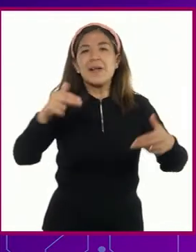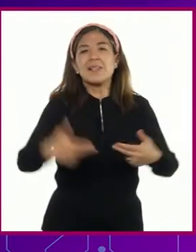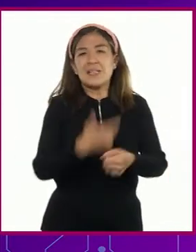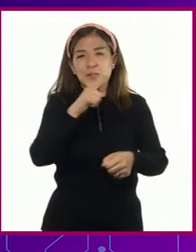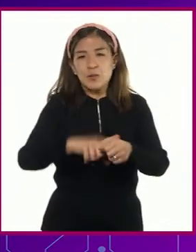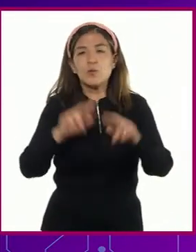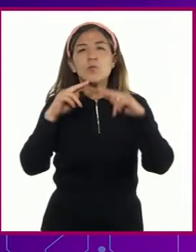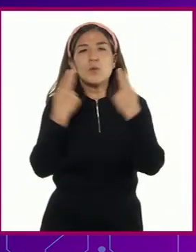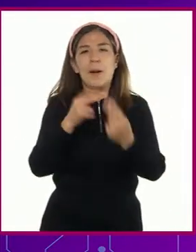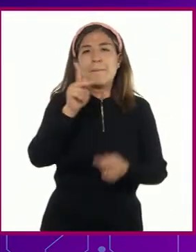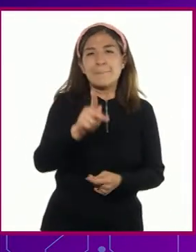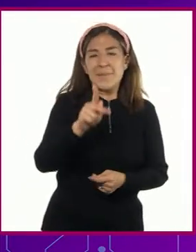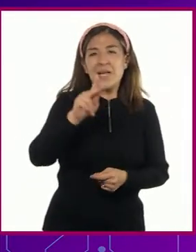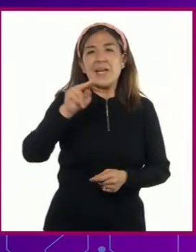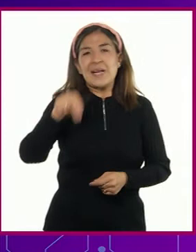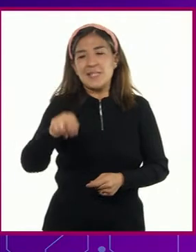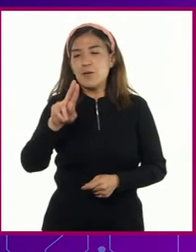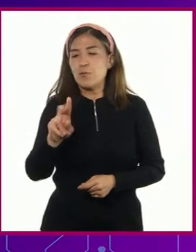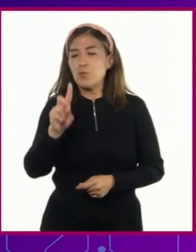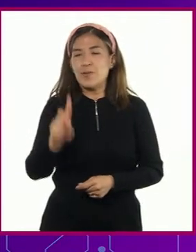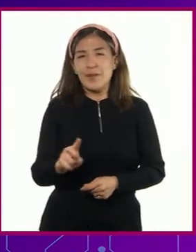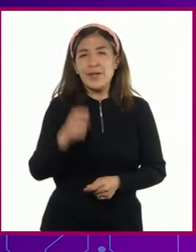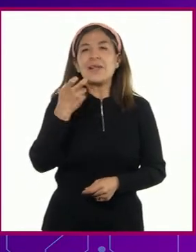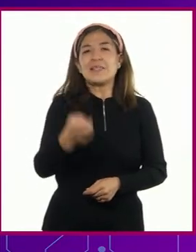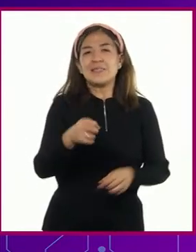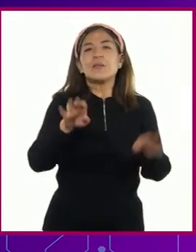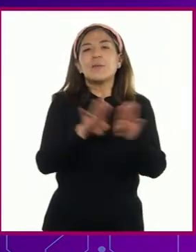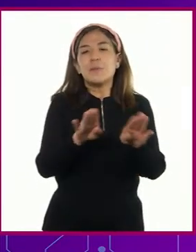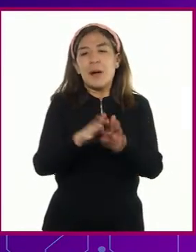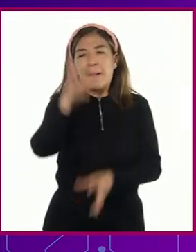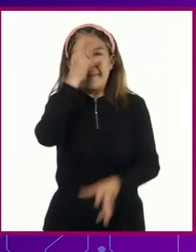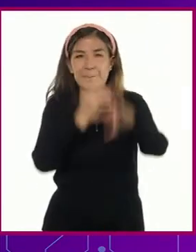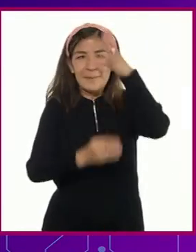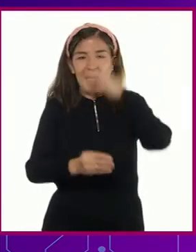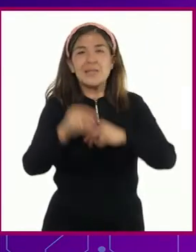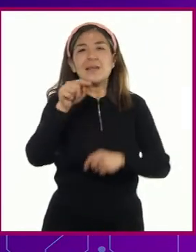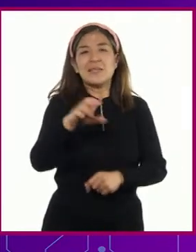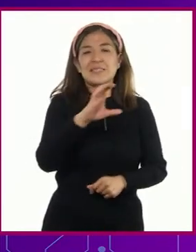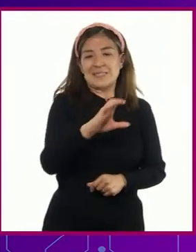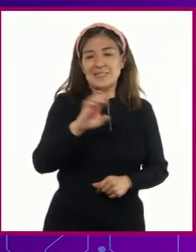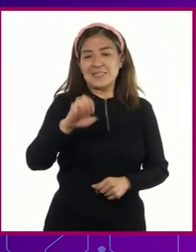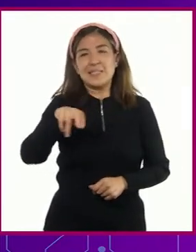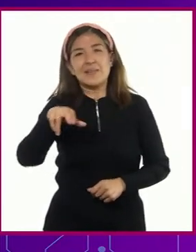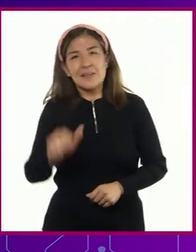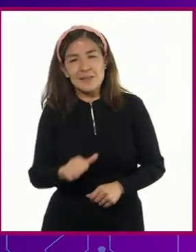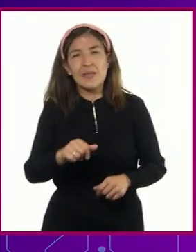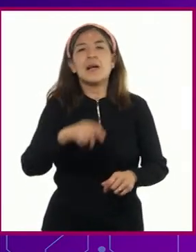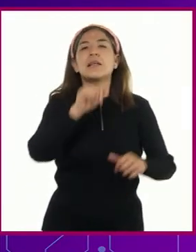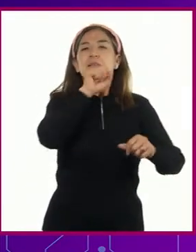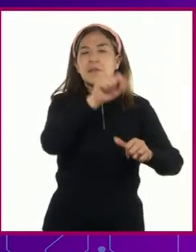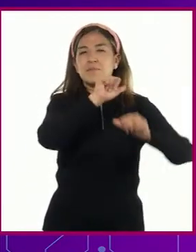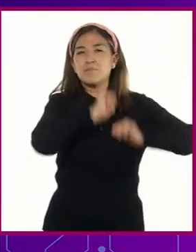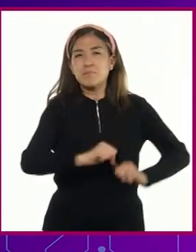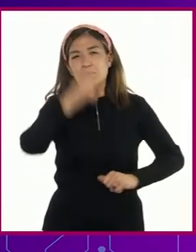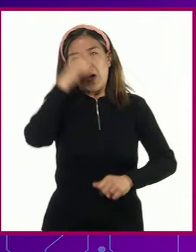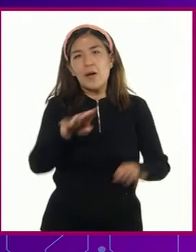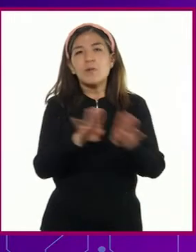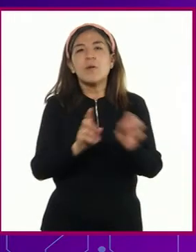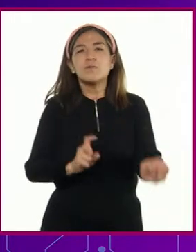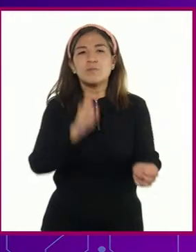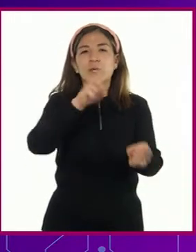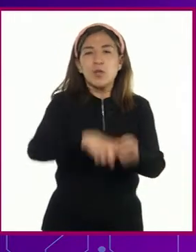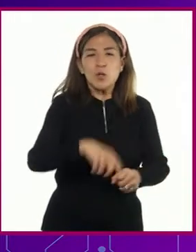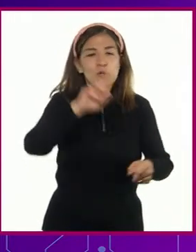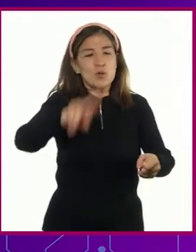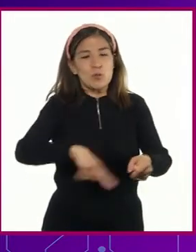Desarrollo, PNUD, al Servicio Nacional de Aprendizaje, SENA, a la Agencia para la Reintegración y